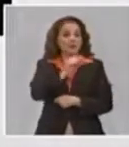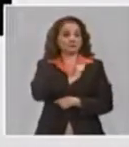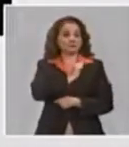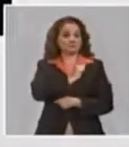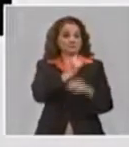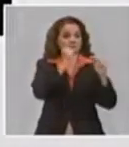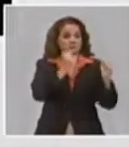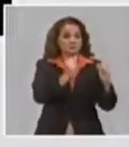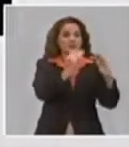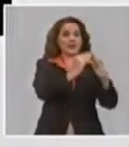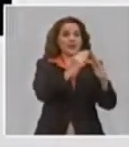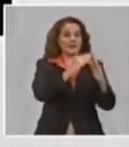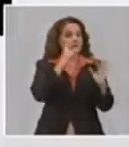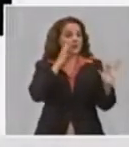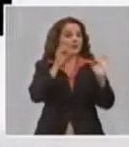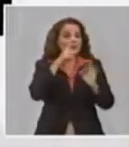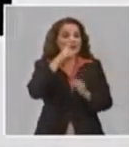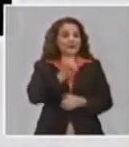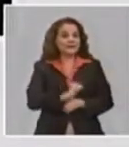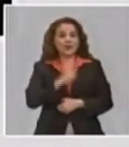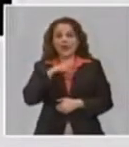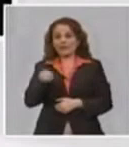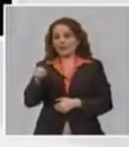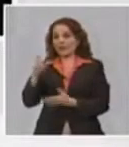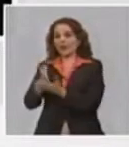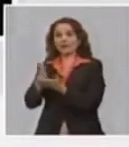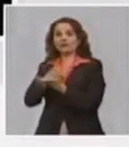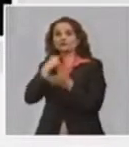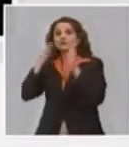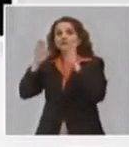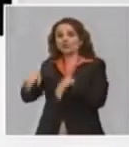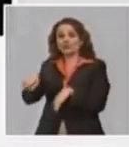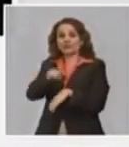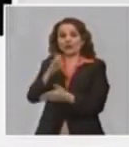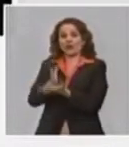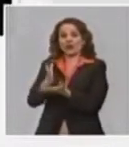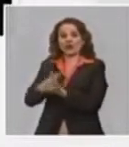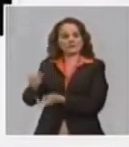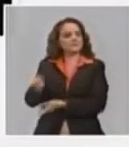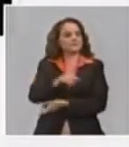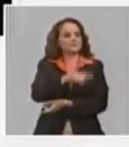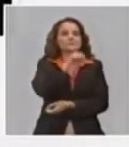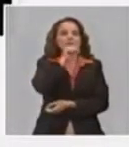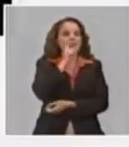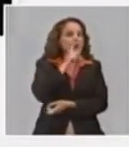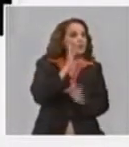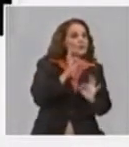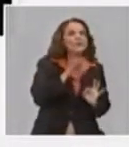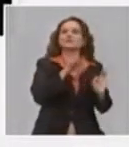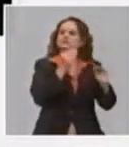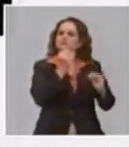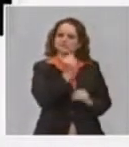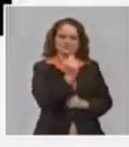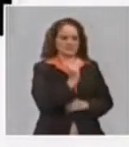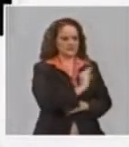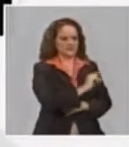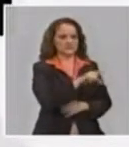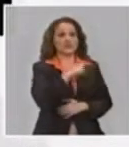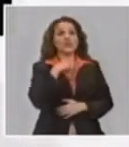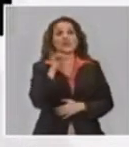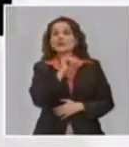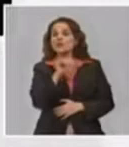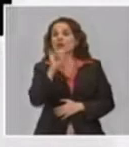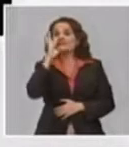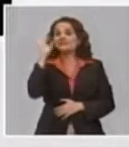cuando suspendieron las clases en la educación primaria y especial. Y también, aún cuando los círculos infantiles no se cerraron